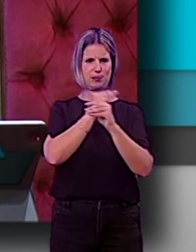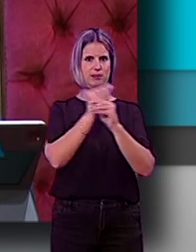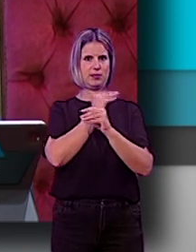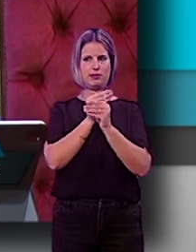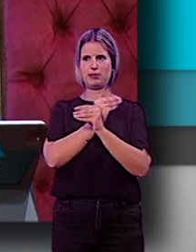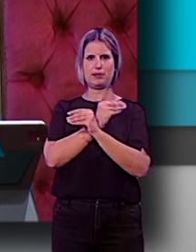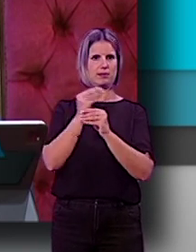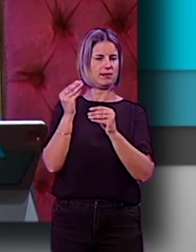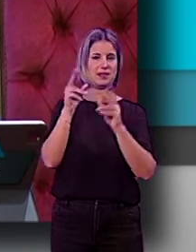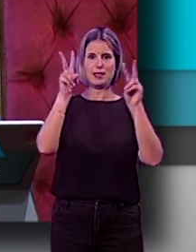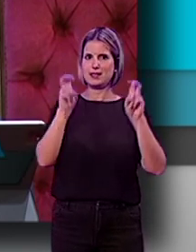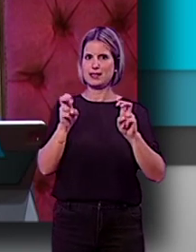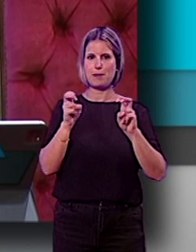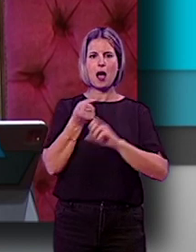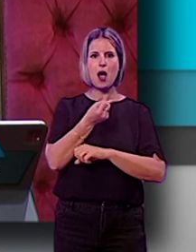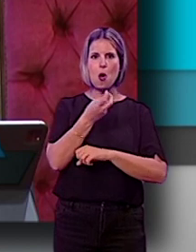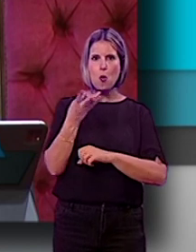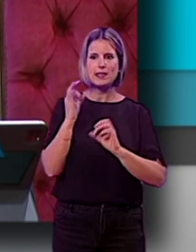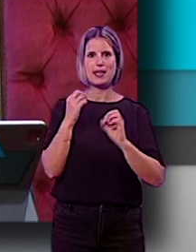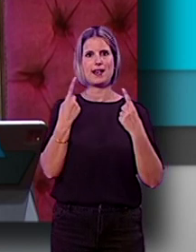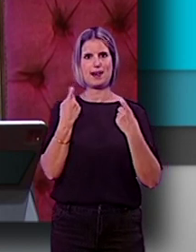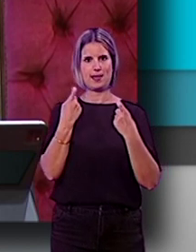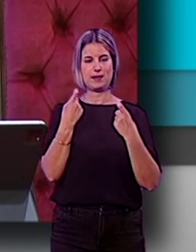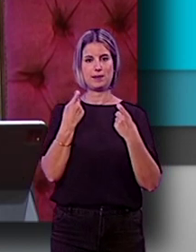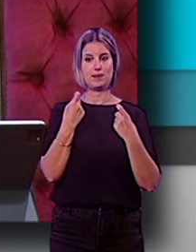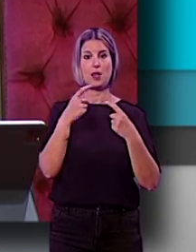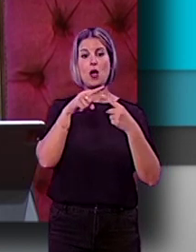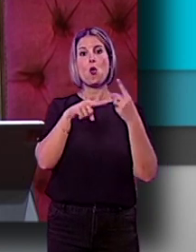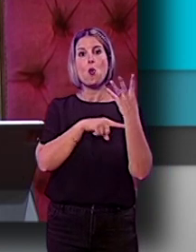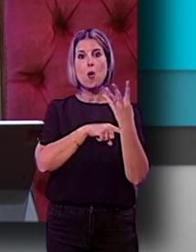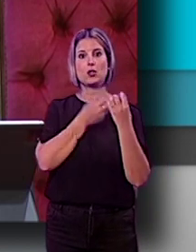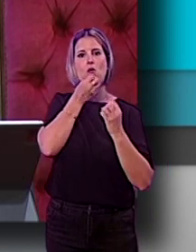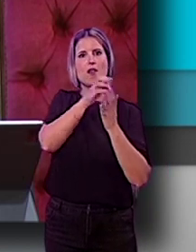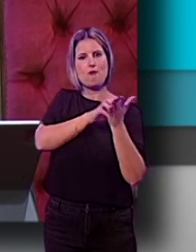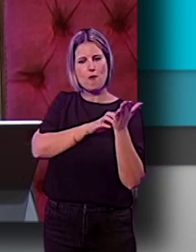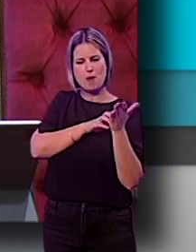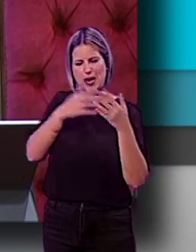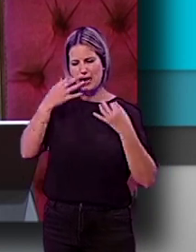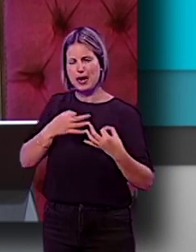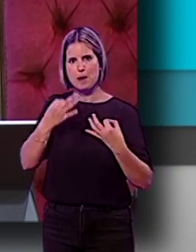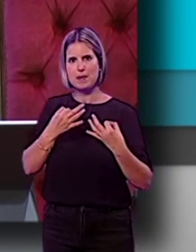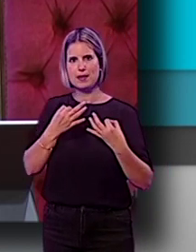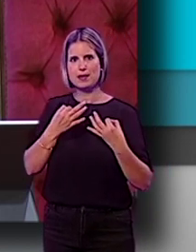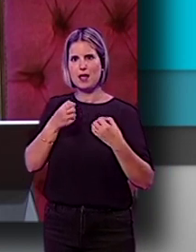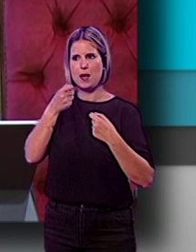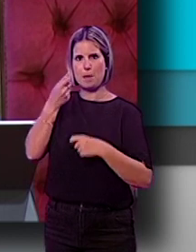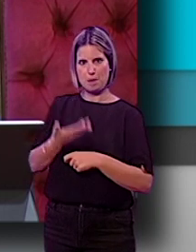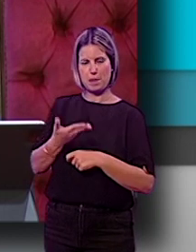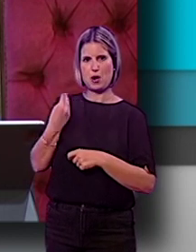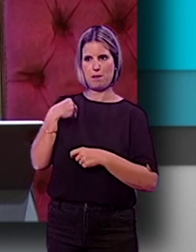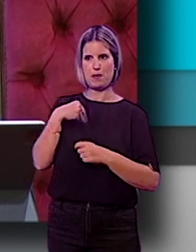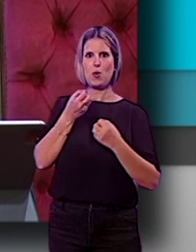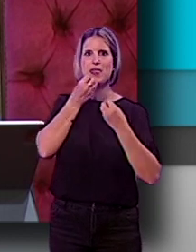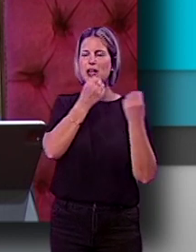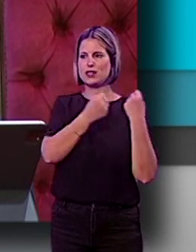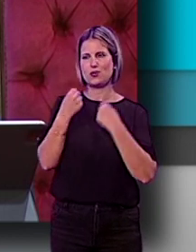acuerdo sobre lo que son realmente las necesidades del área. En ningún caso los cuatro informes llegan al valor que se estableció en la declaración